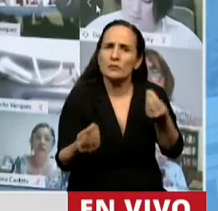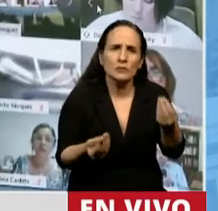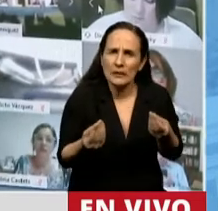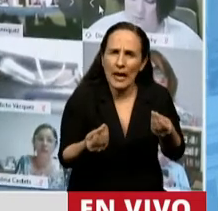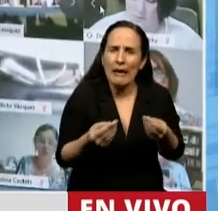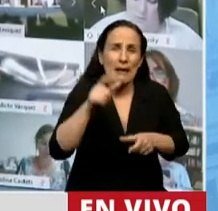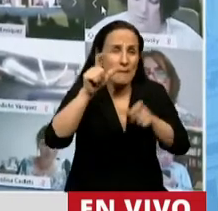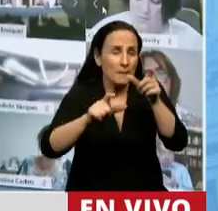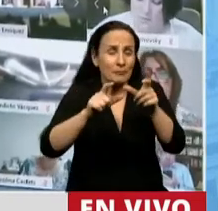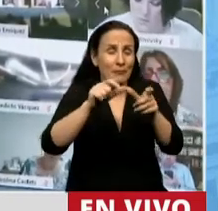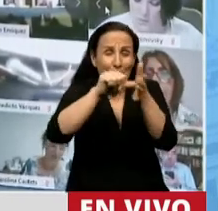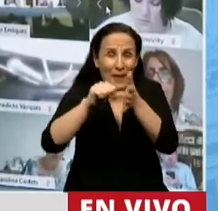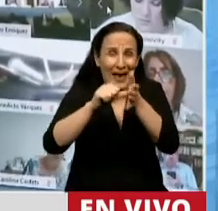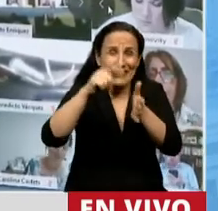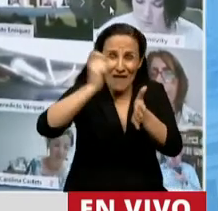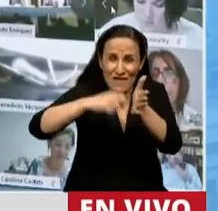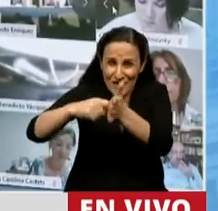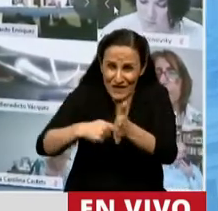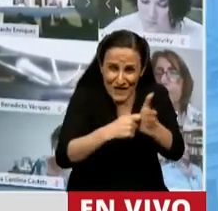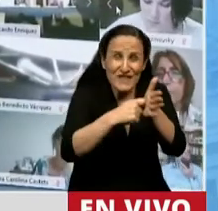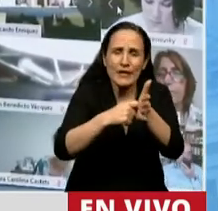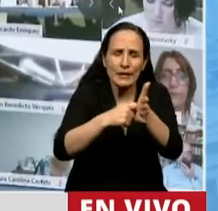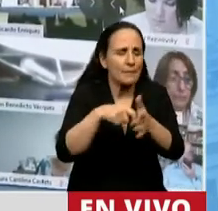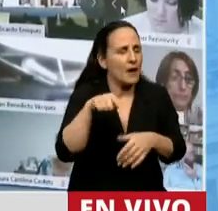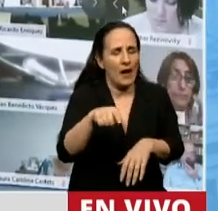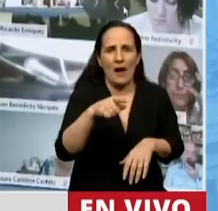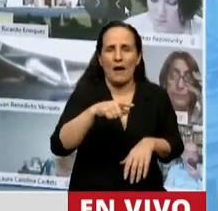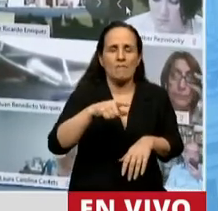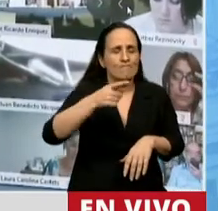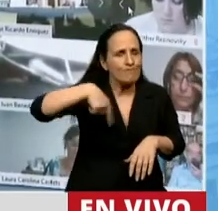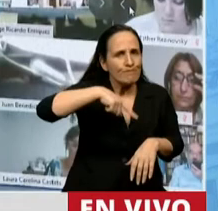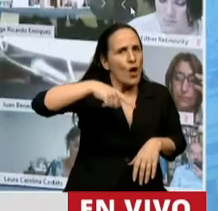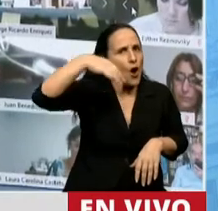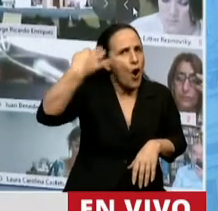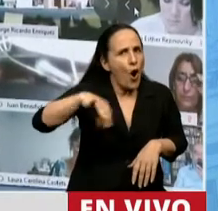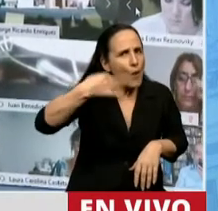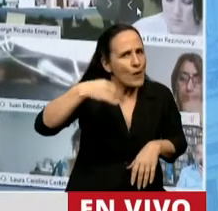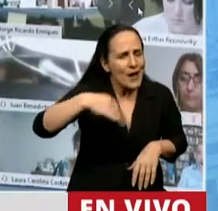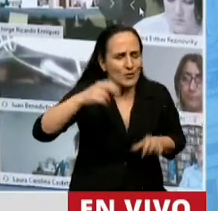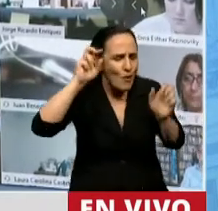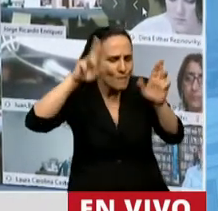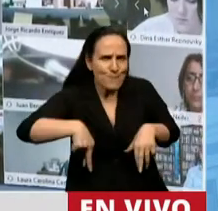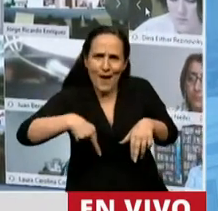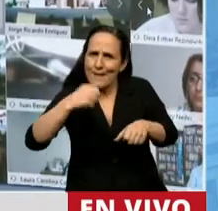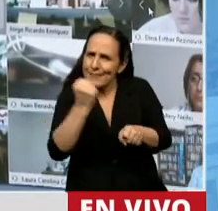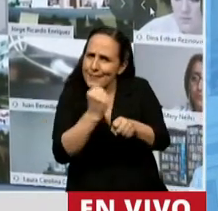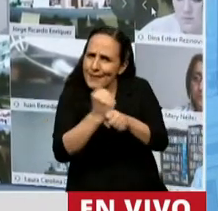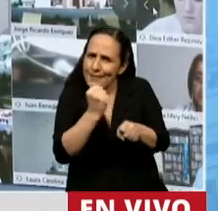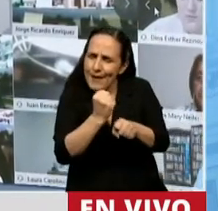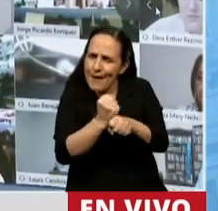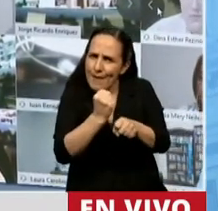estados que lo firmamos a concretar específicamente medidas adecuadas y efectivas para que podamos